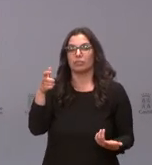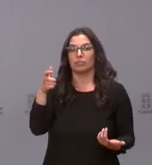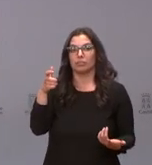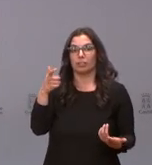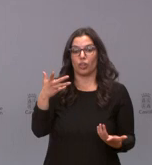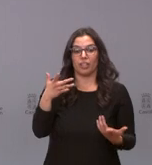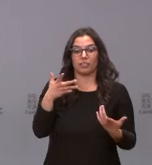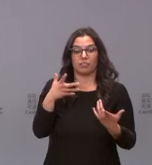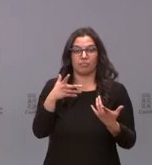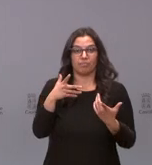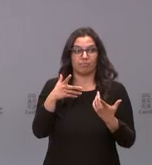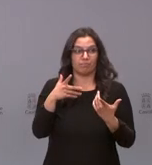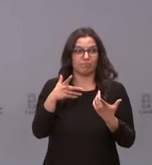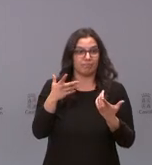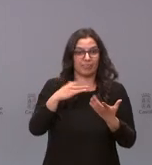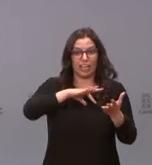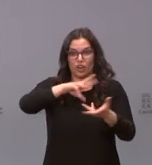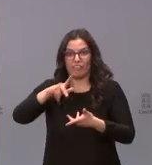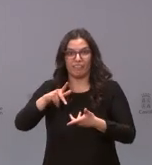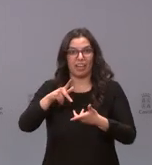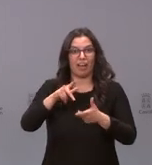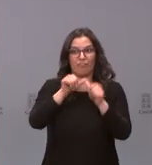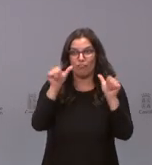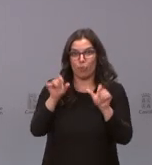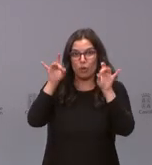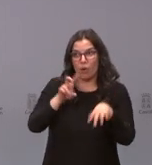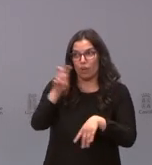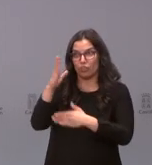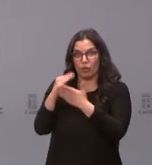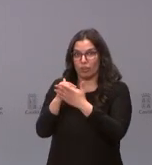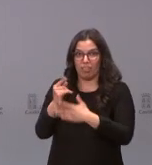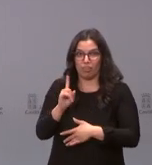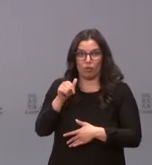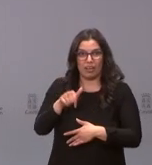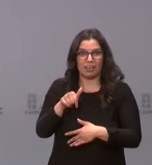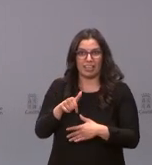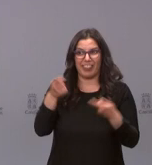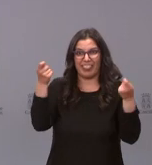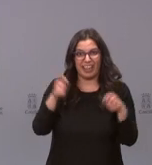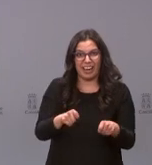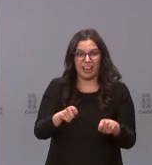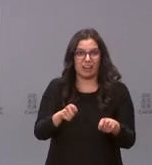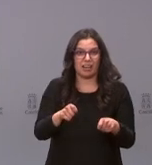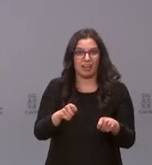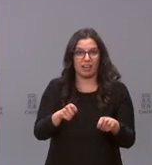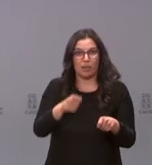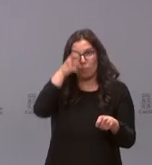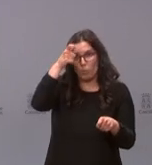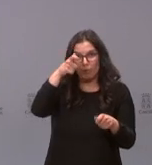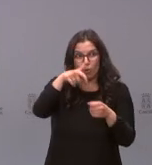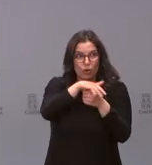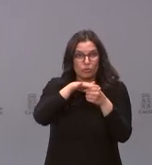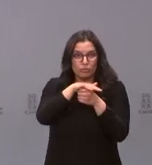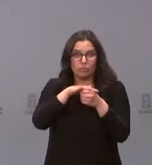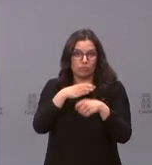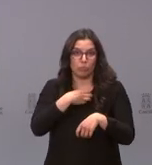misma composición geográfica ni de marcaciones que tienen otras comunidades. Es imposible hacer cierres por municipios en una comunidad que